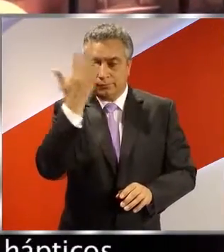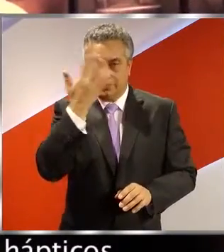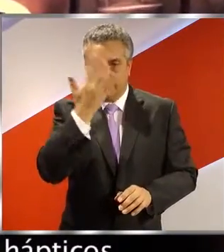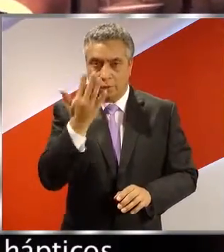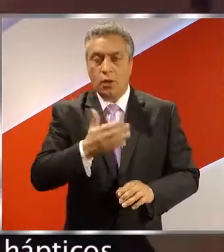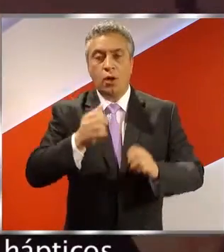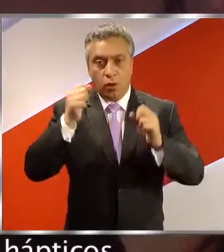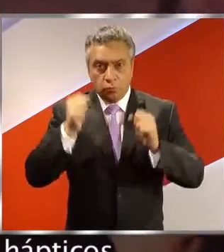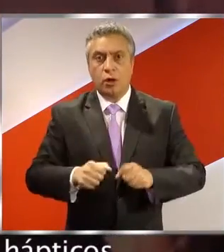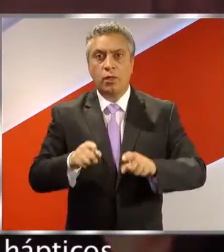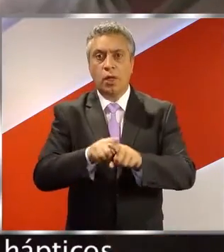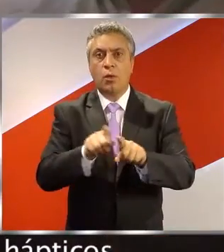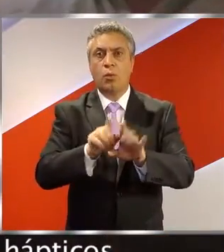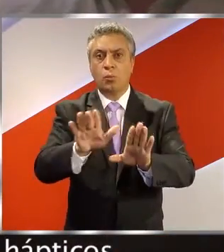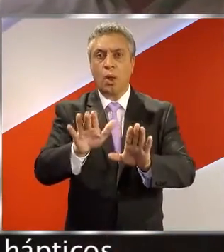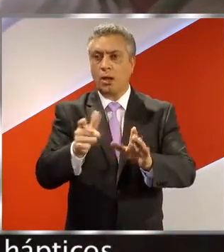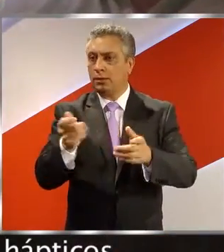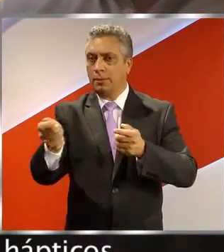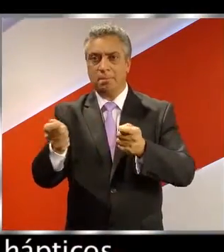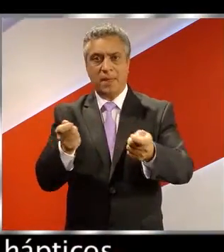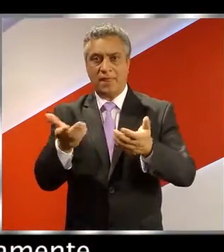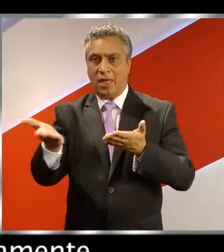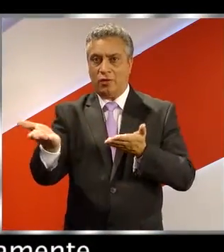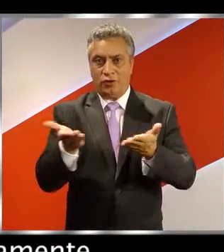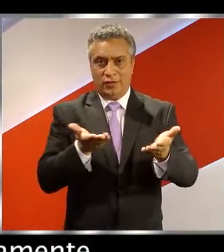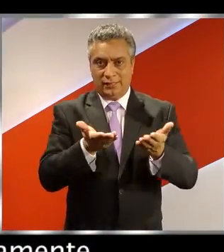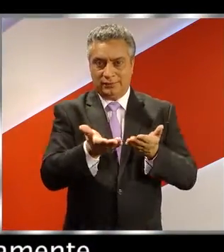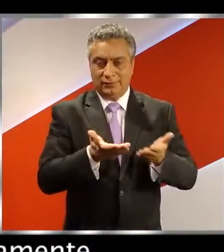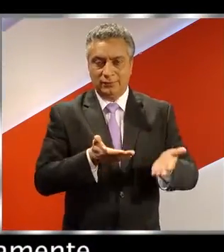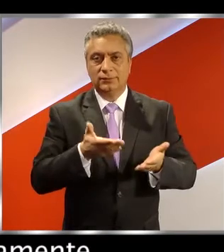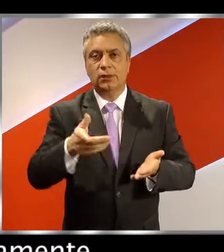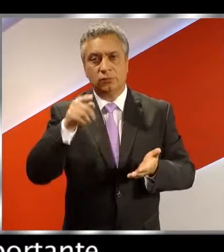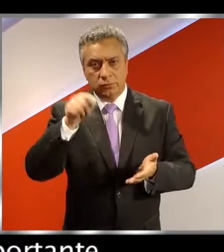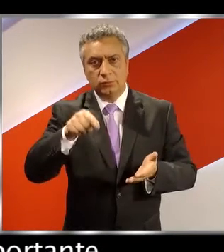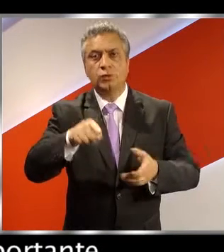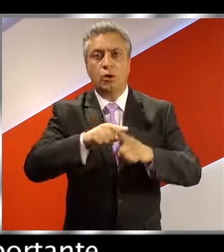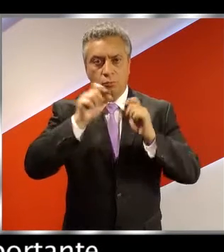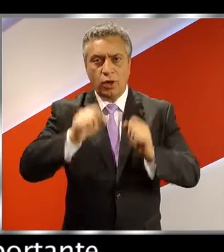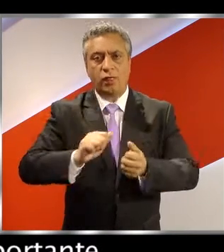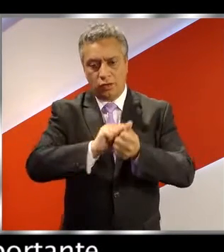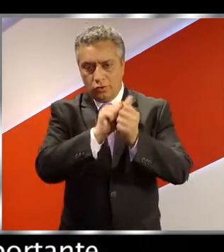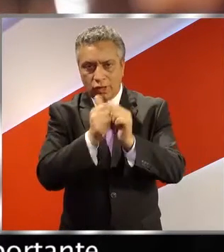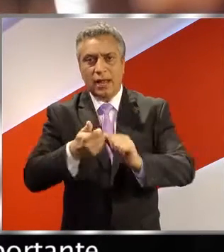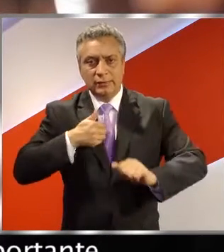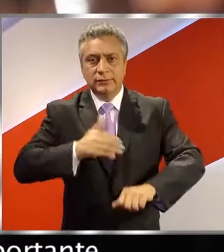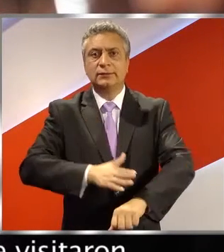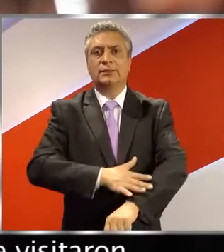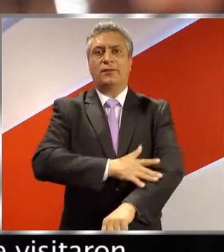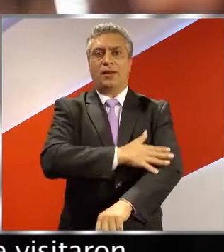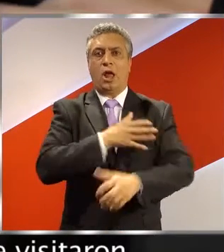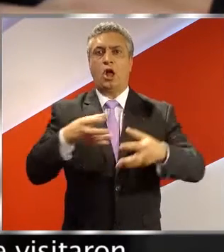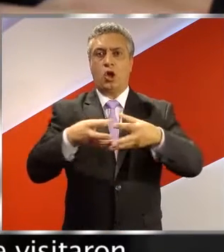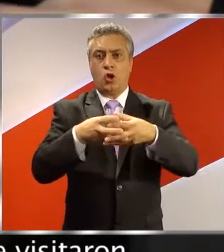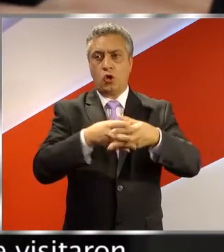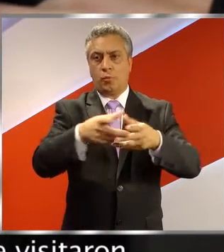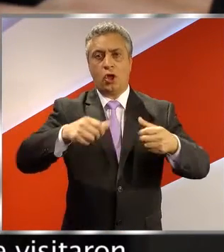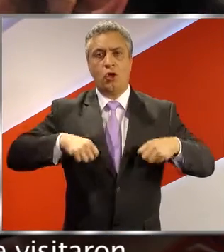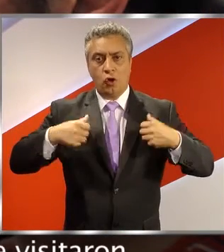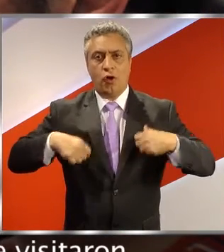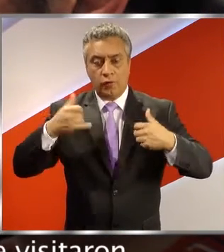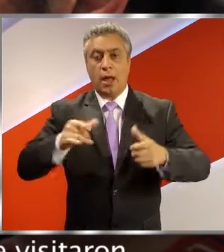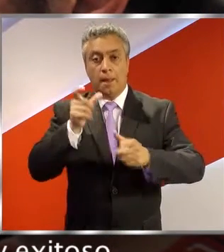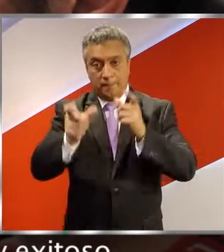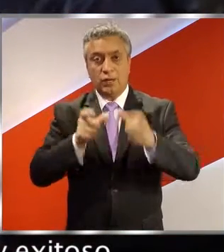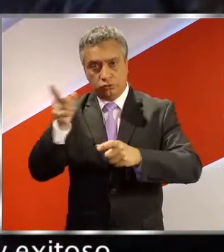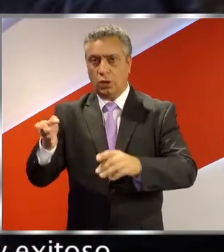realizarse como mediadores hápticos. Con eso se lograba precisamente sensibilizar a un grupo importante de jóvenes y de personas que